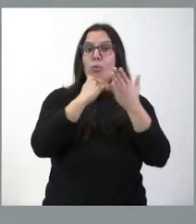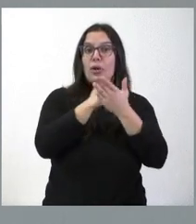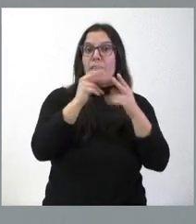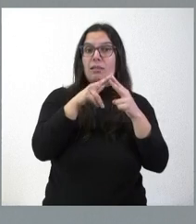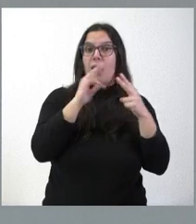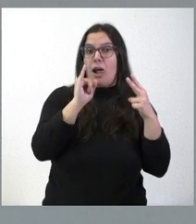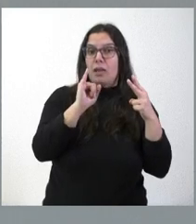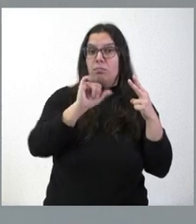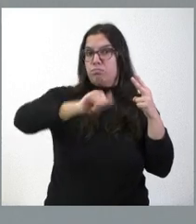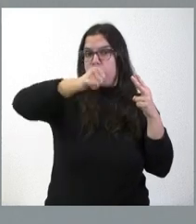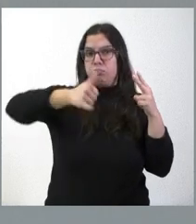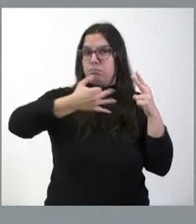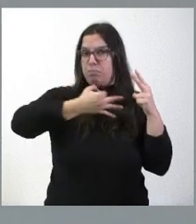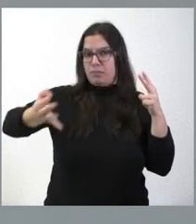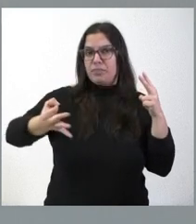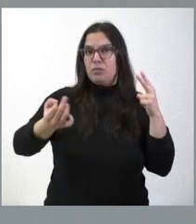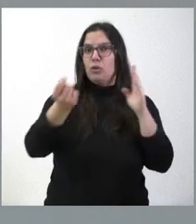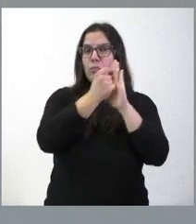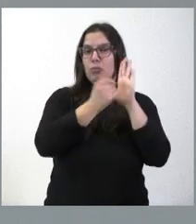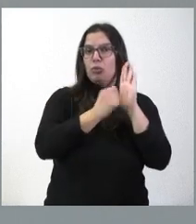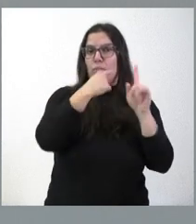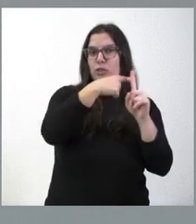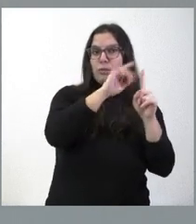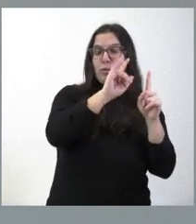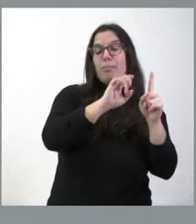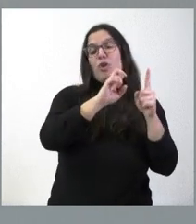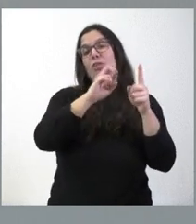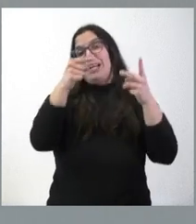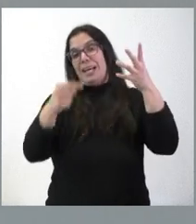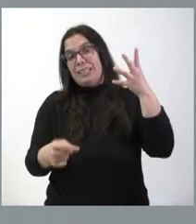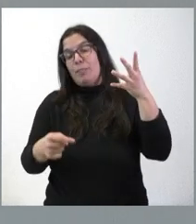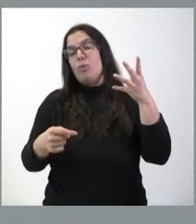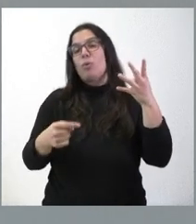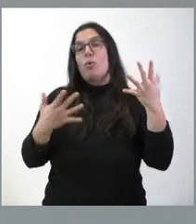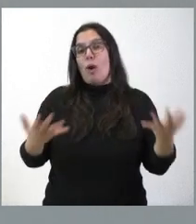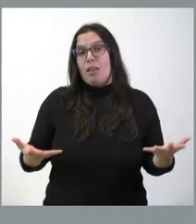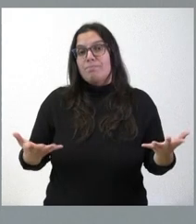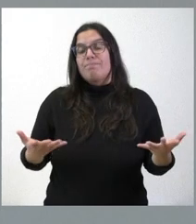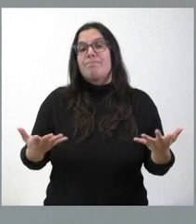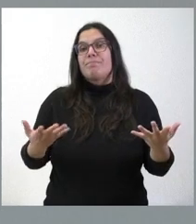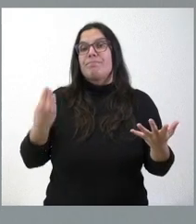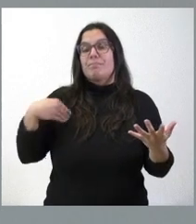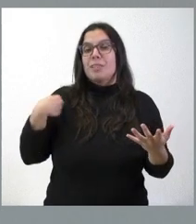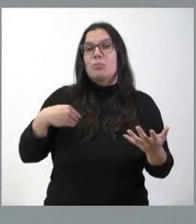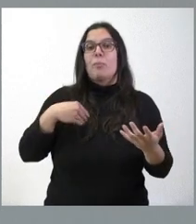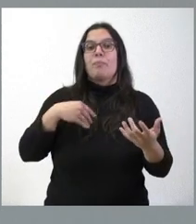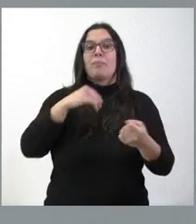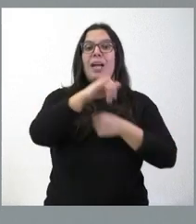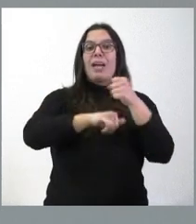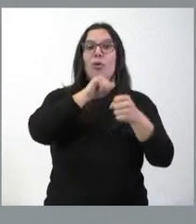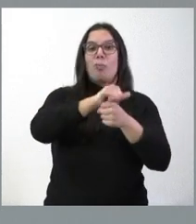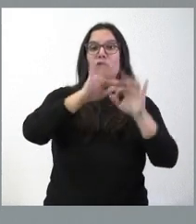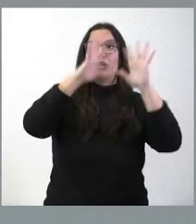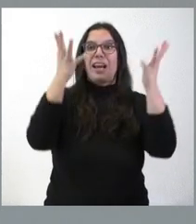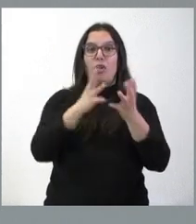están debidamente garantizados como puntas positivos y, sin embargo, el principal aspecto negativo es que no presenta conexiones